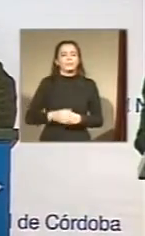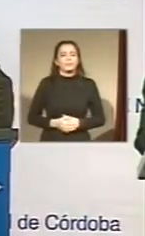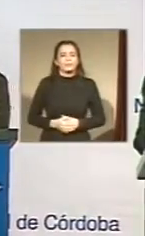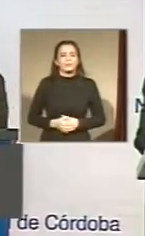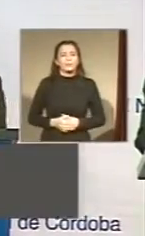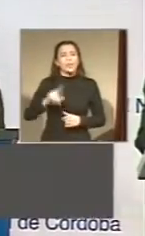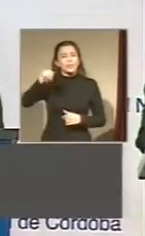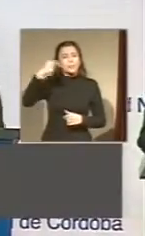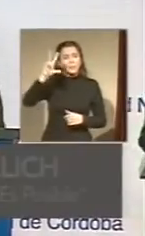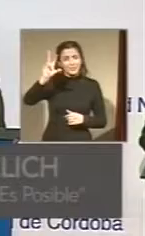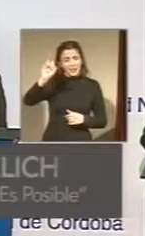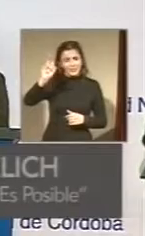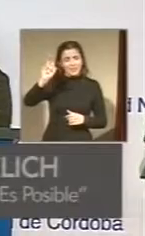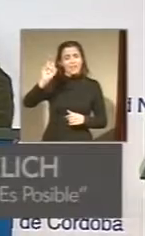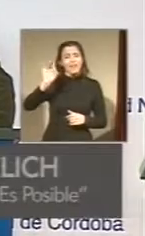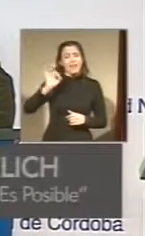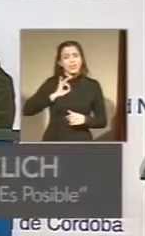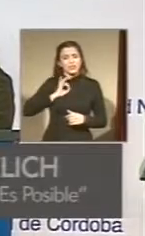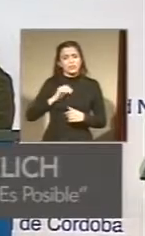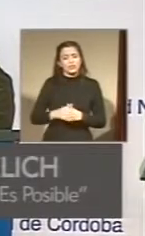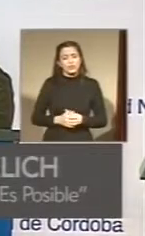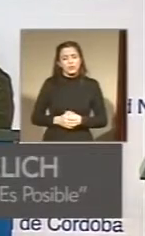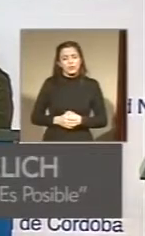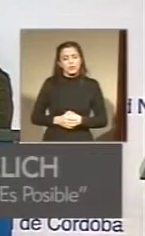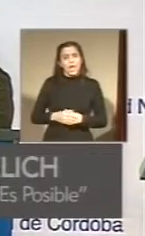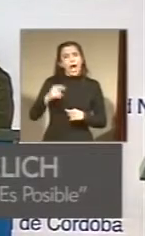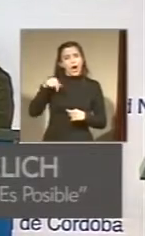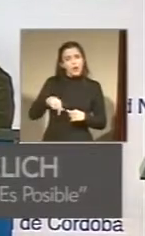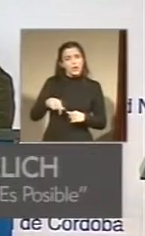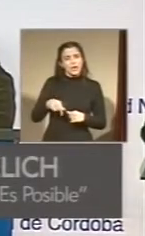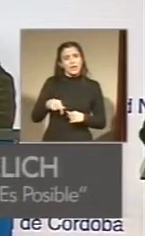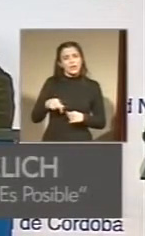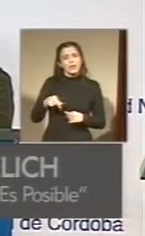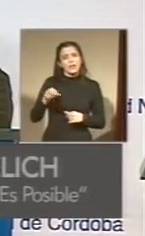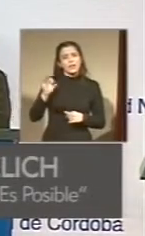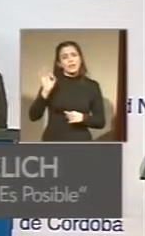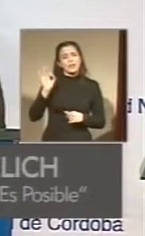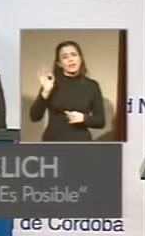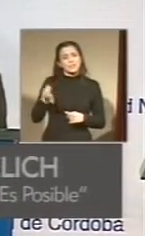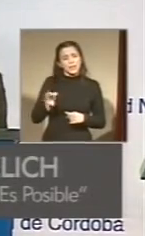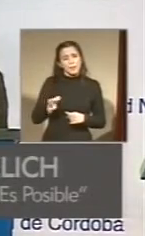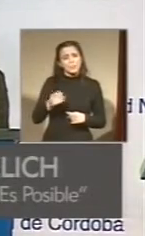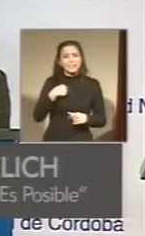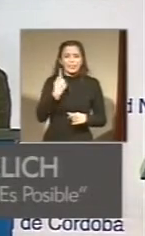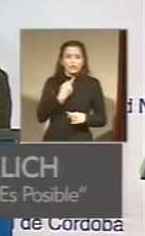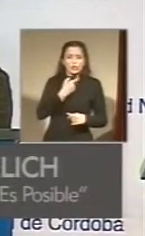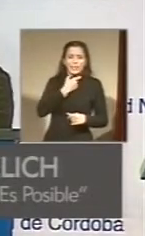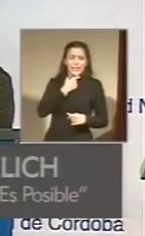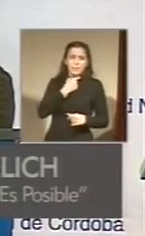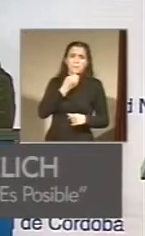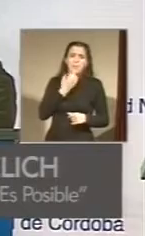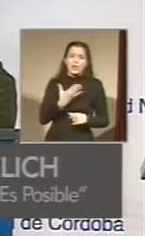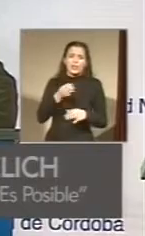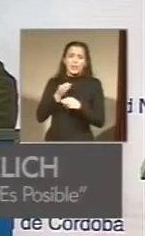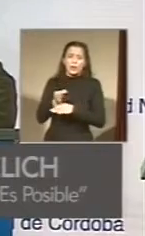Después de 30 años de insistencia, ahora sabemos todo el mundo que si queremos mejor educación hay que dedicarles más horas